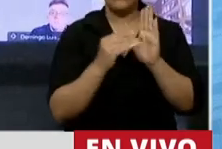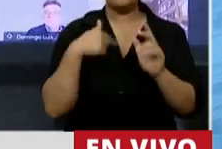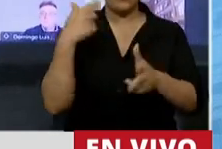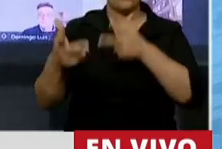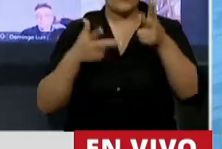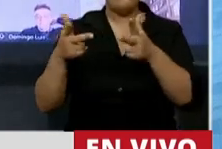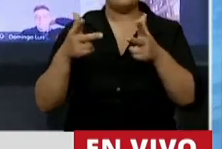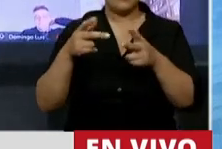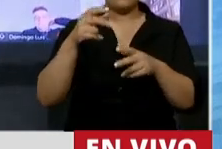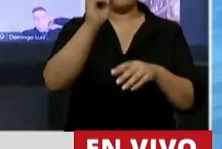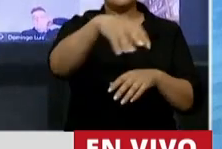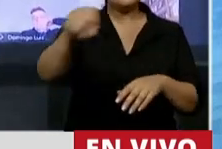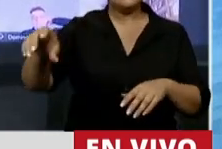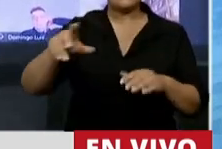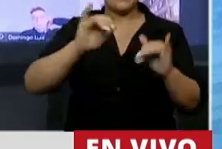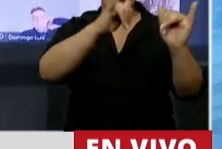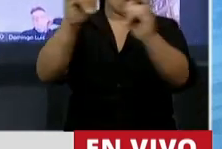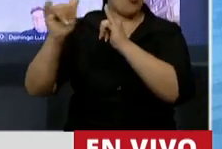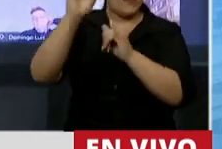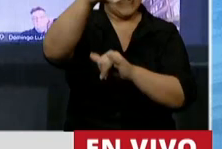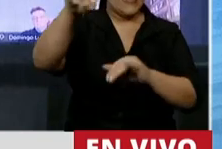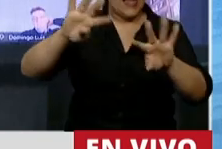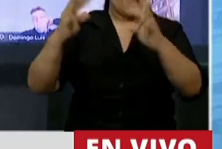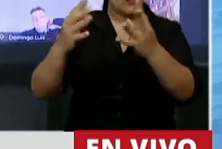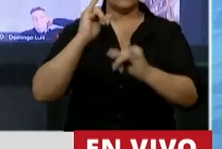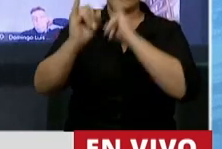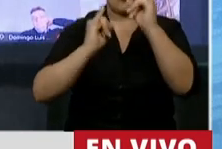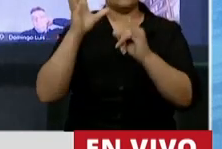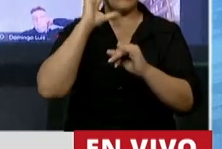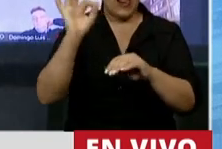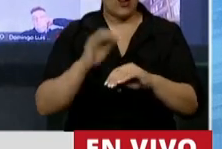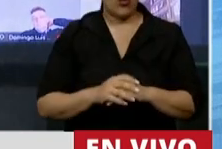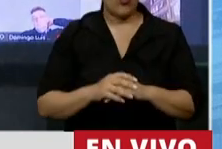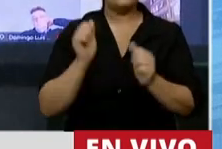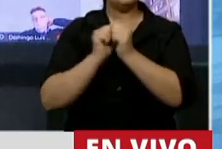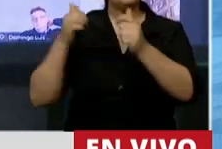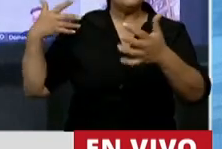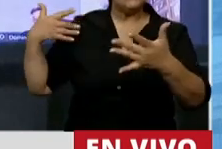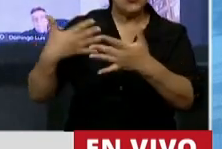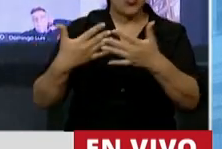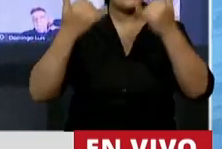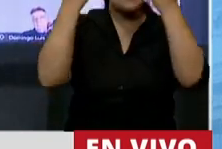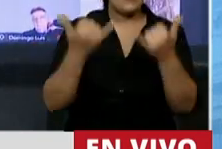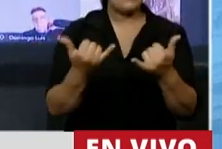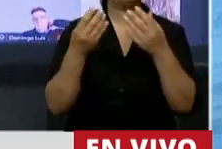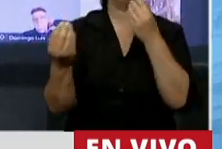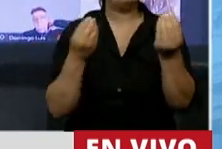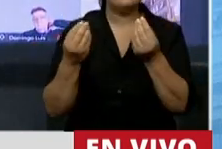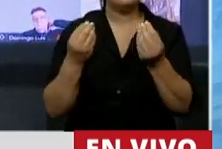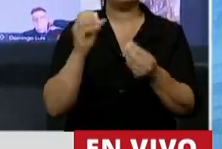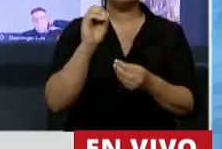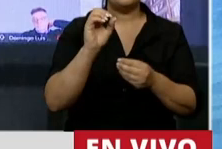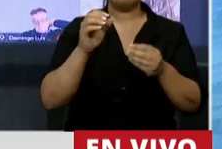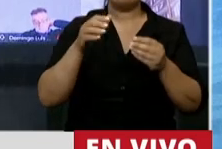están en el recinto y les voy a contar algo. En la historia de la humanidad existió algo que se llamó el mar